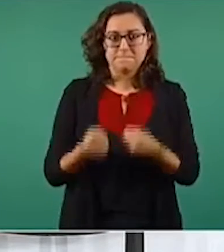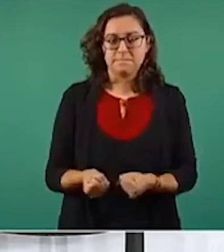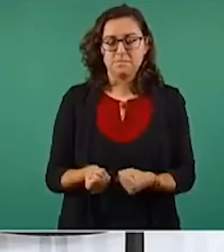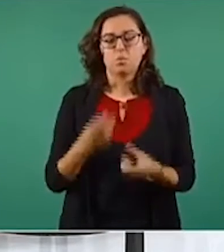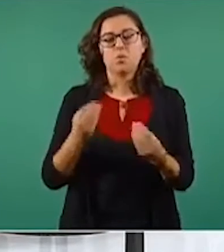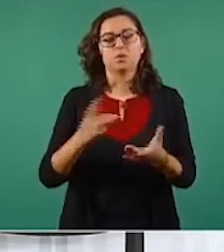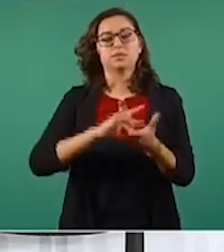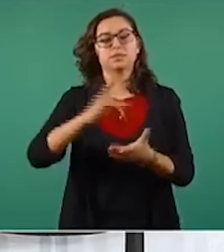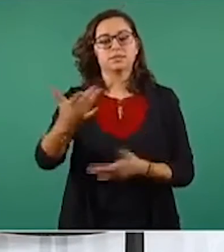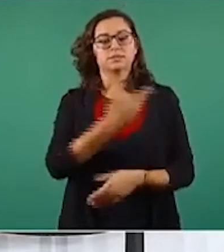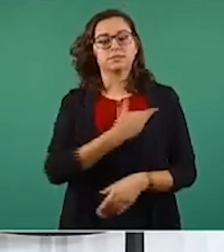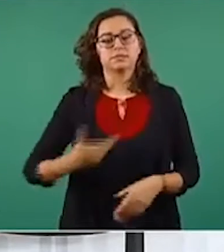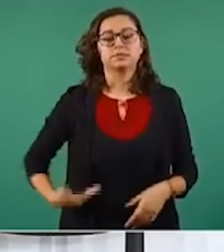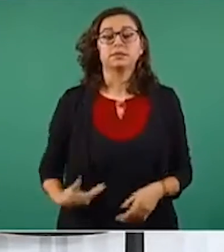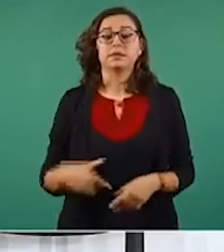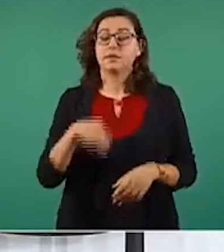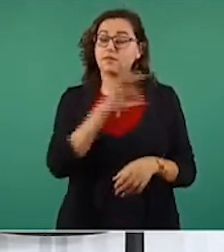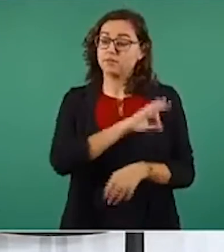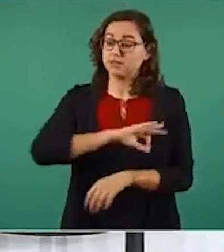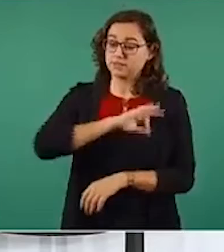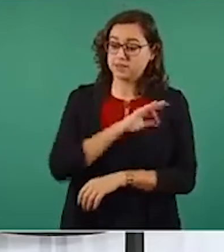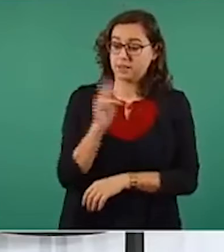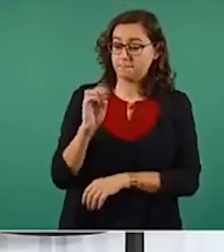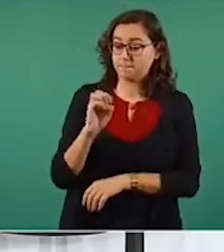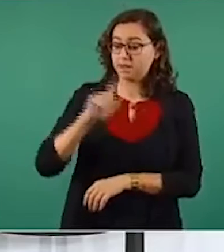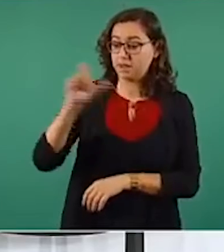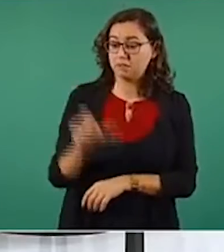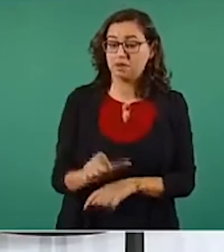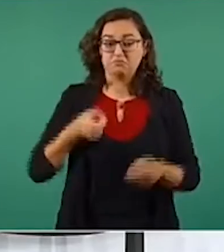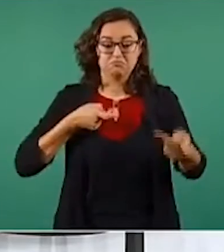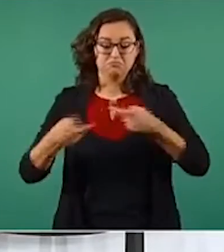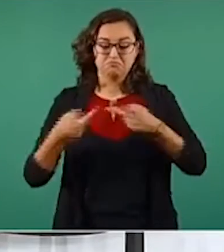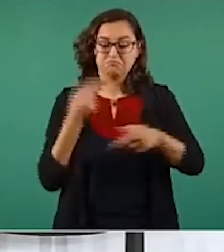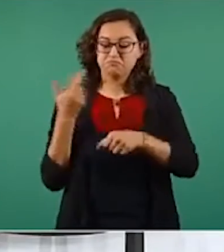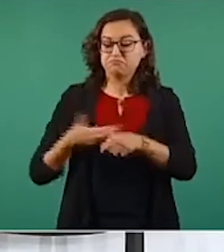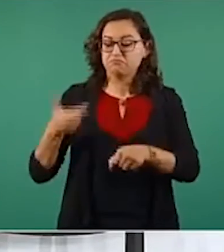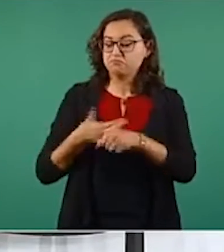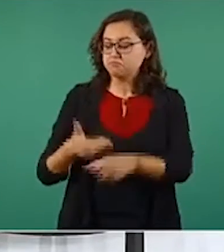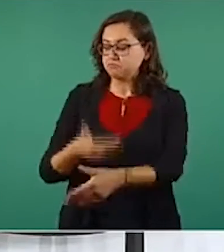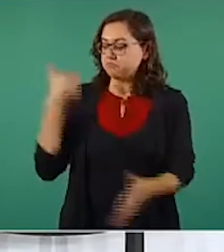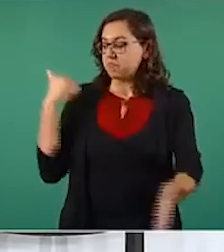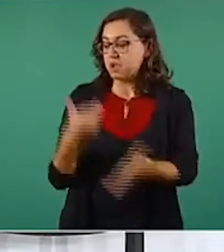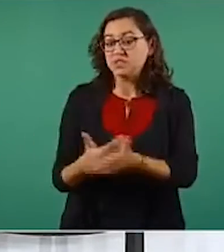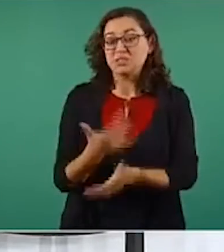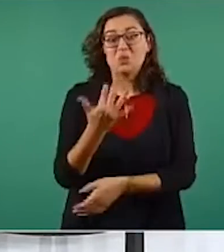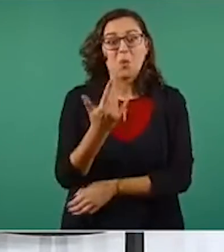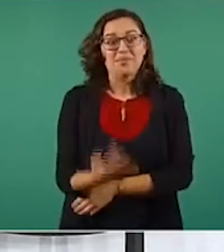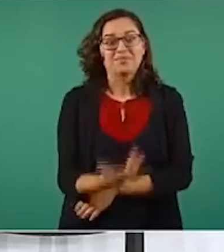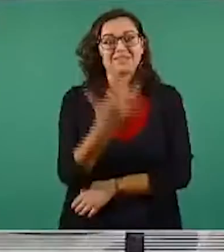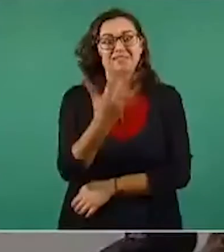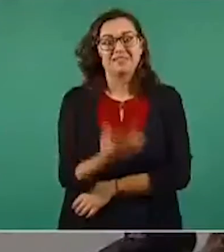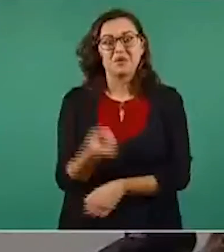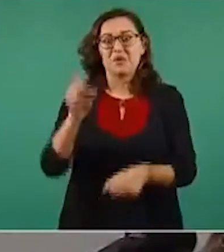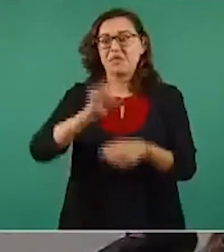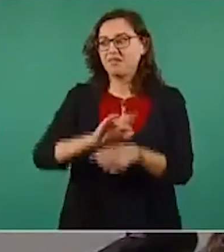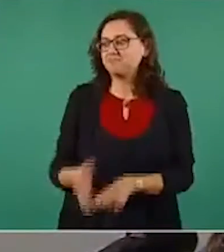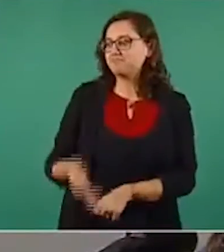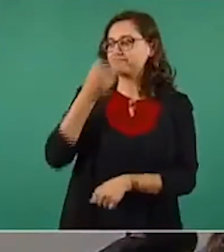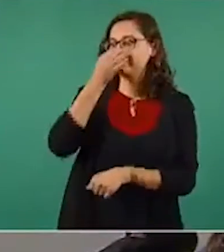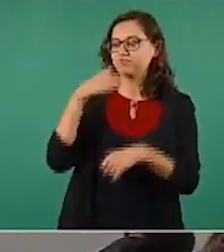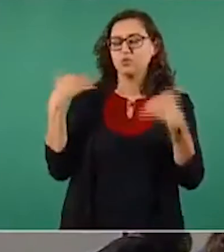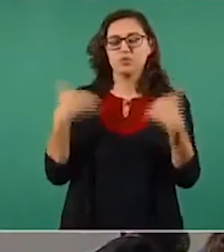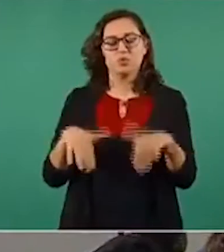porque en tan solo 55 días PEMEX de nuevo pone en alto el nombre de México. Muchas gracias.